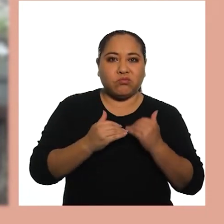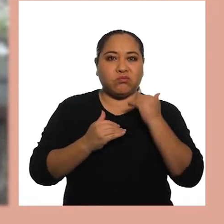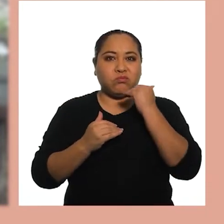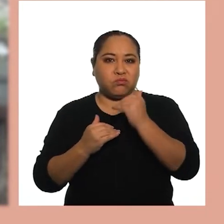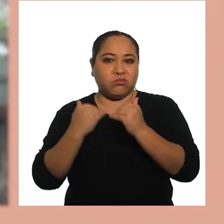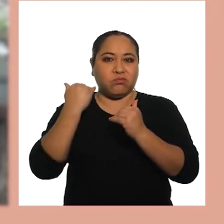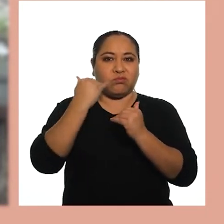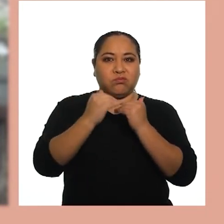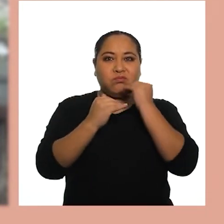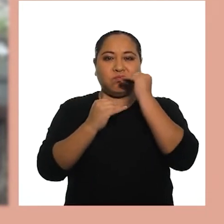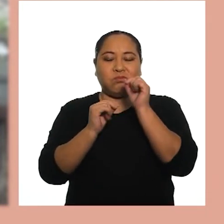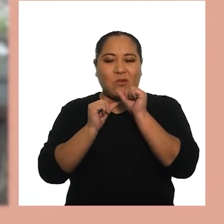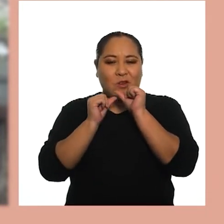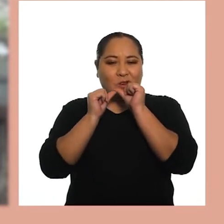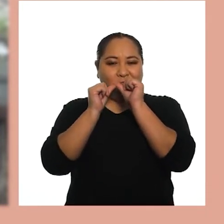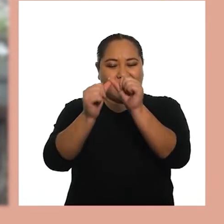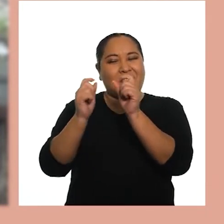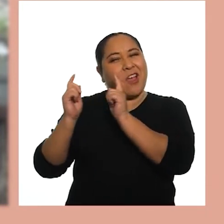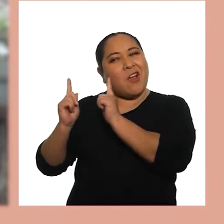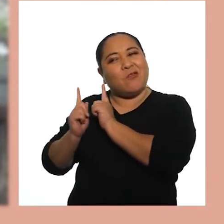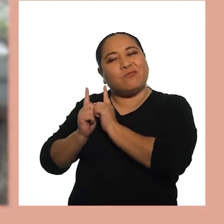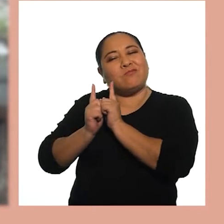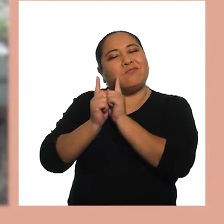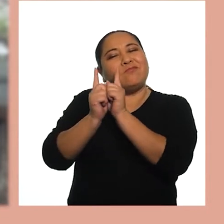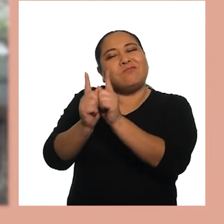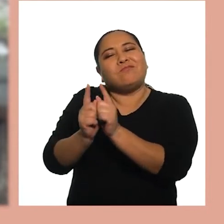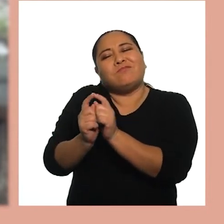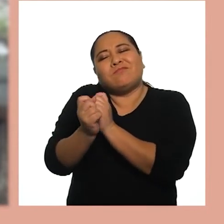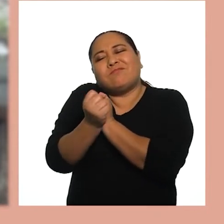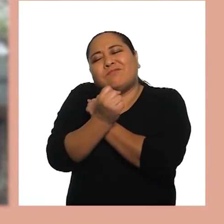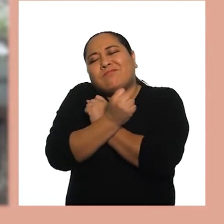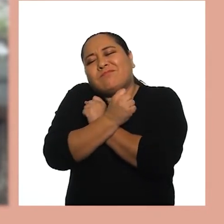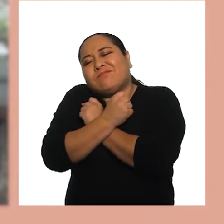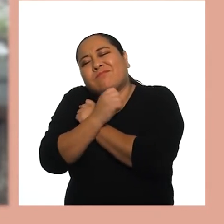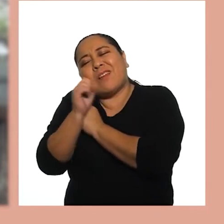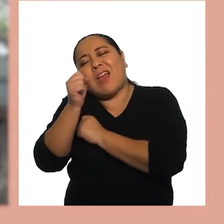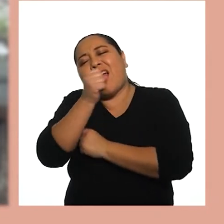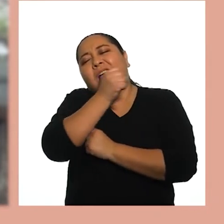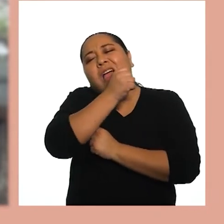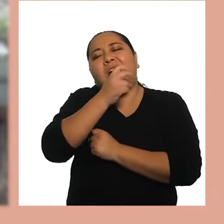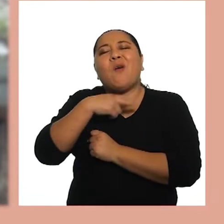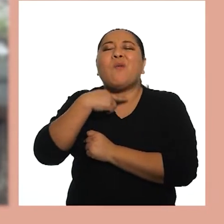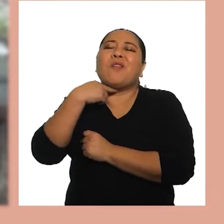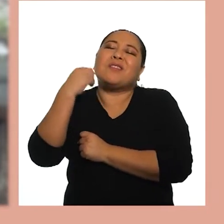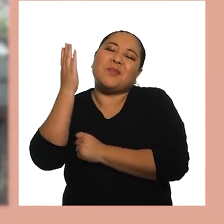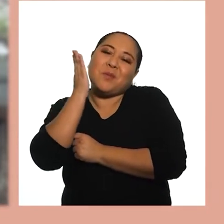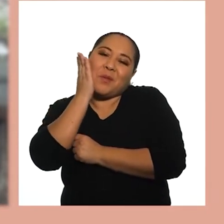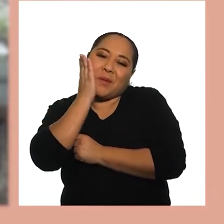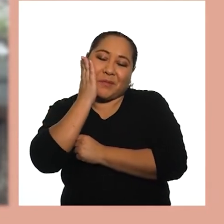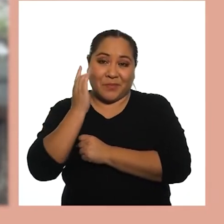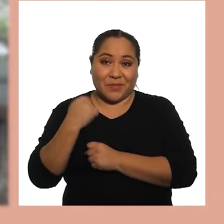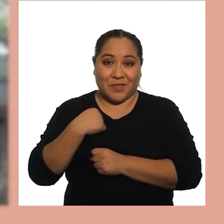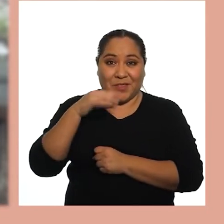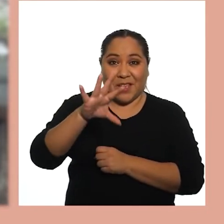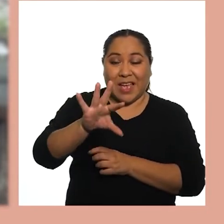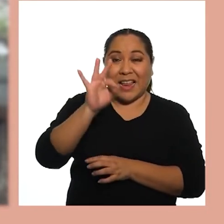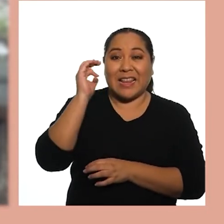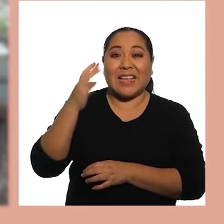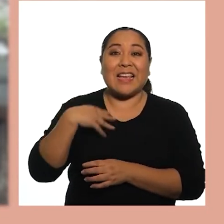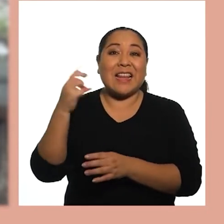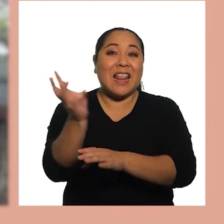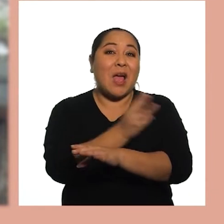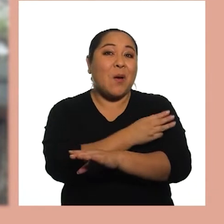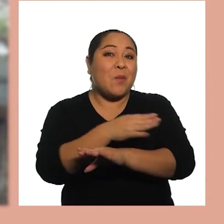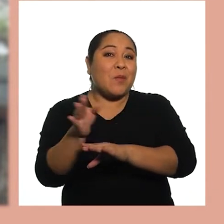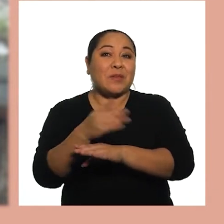avances Continúan al lado Del tierno Canto De mi mamá Puedo elegir